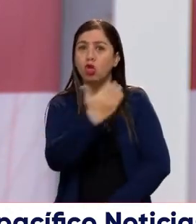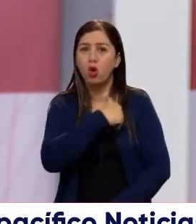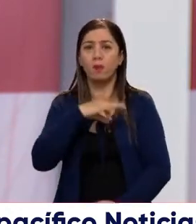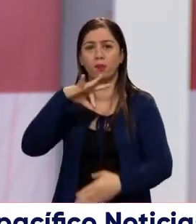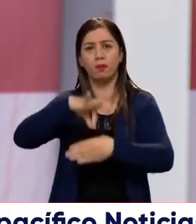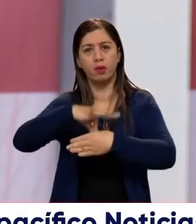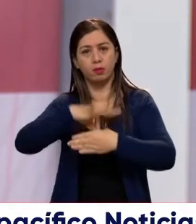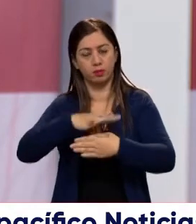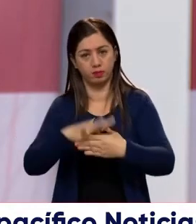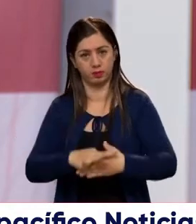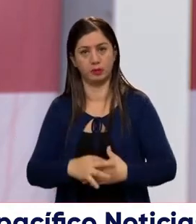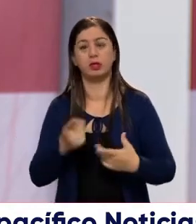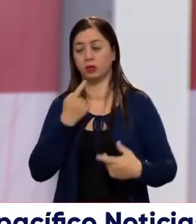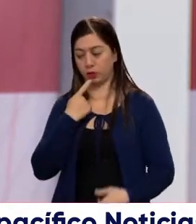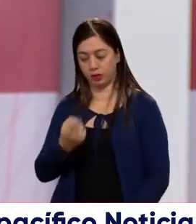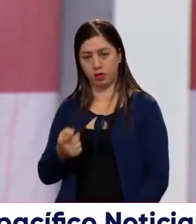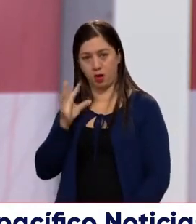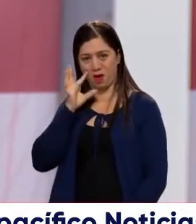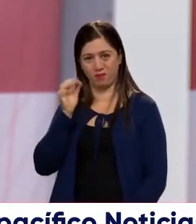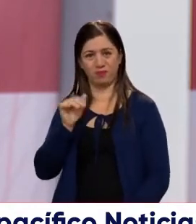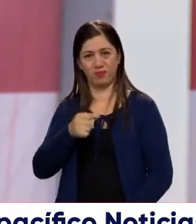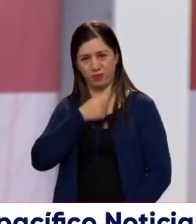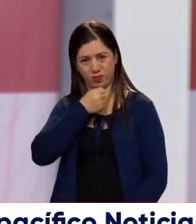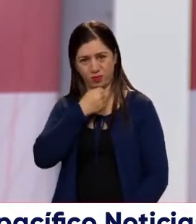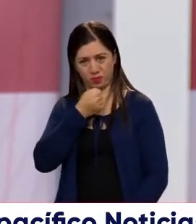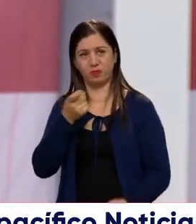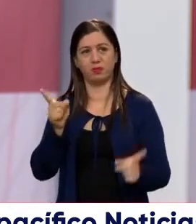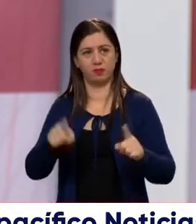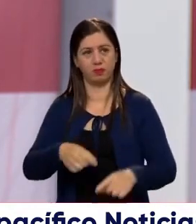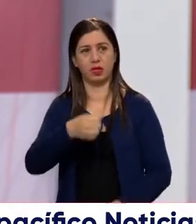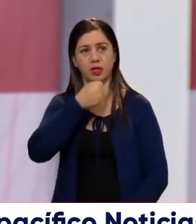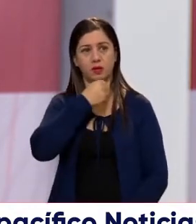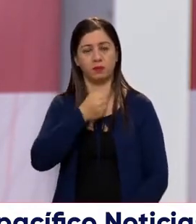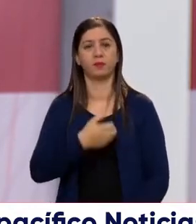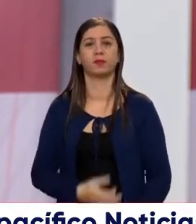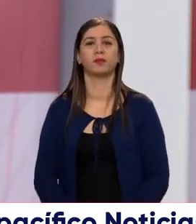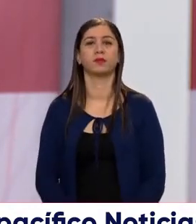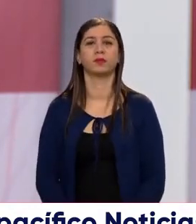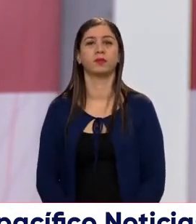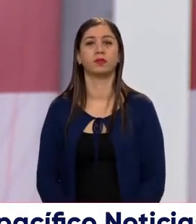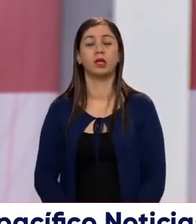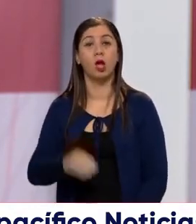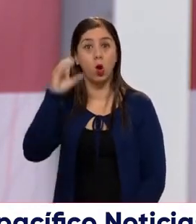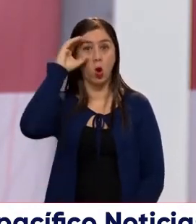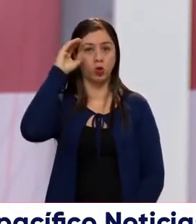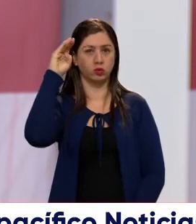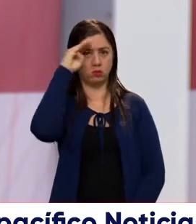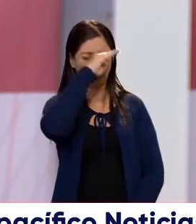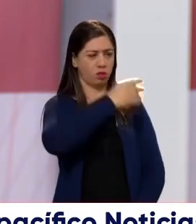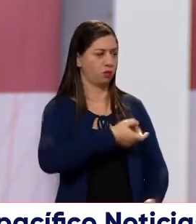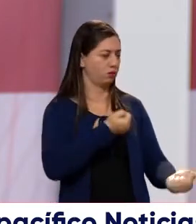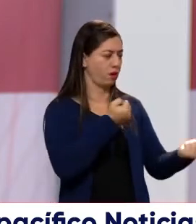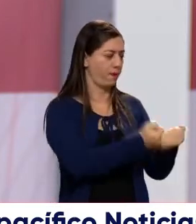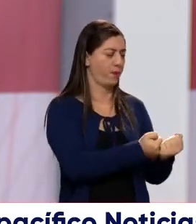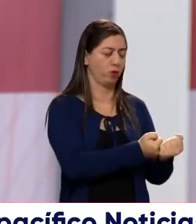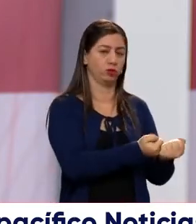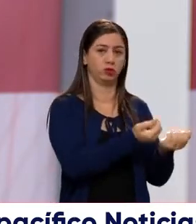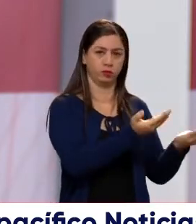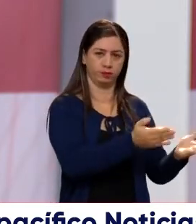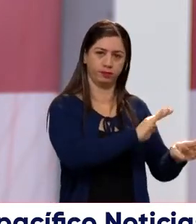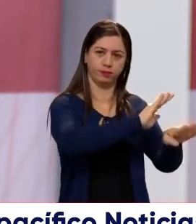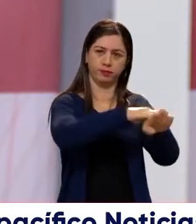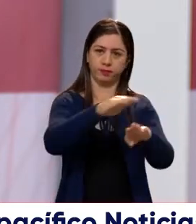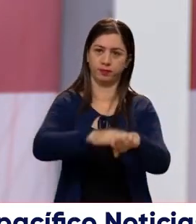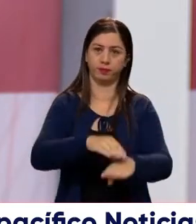votar. Y así como Yamil decía ahora que hay una noticia, yo le tengo una noticia, miren, para los que son petristas, para los que son petristas, les voy a